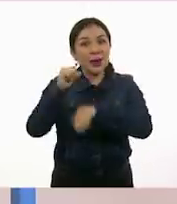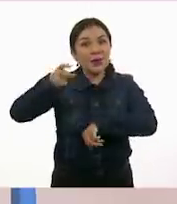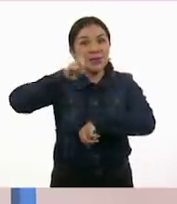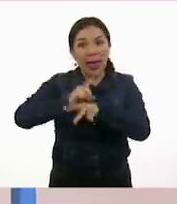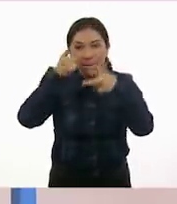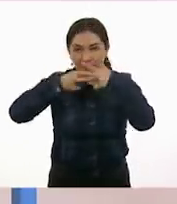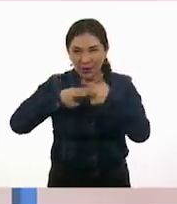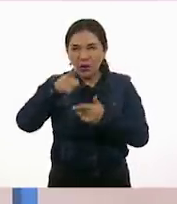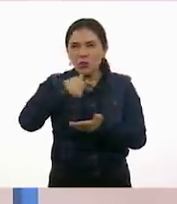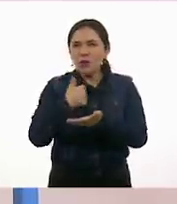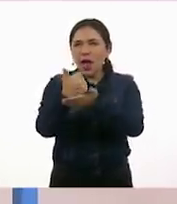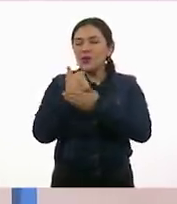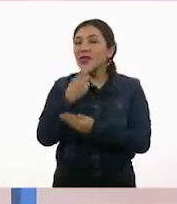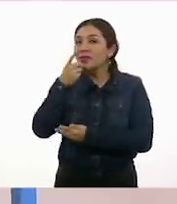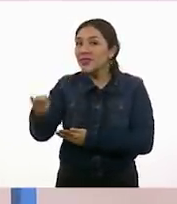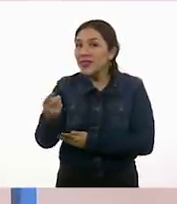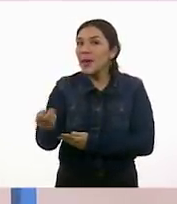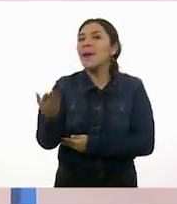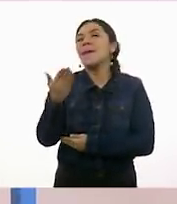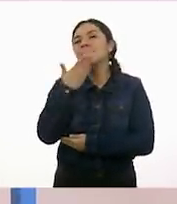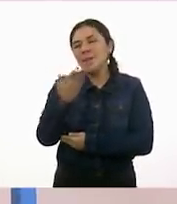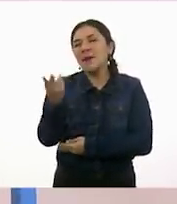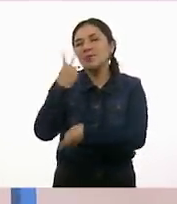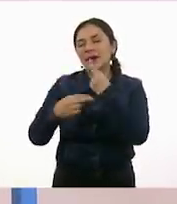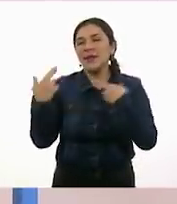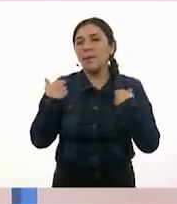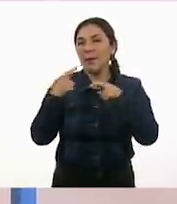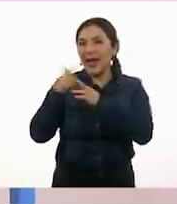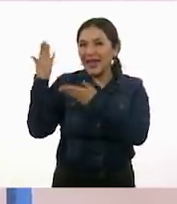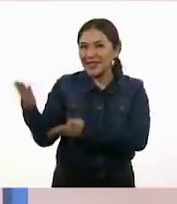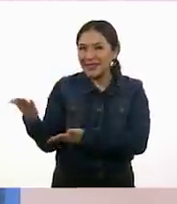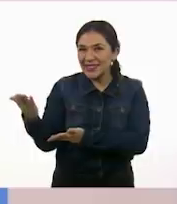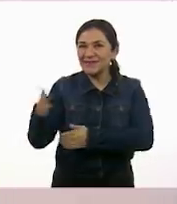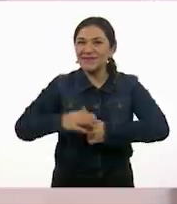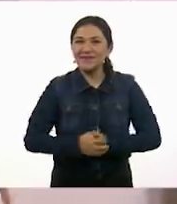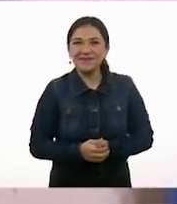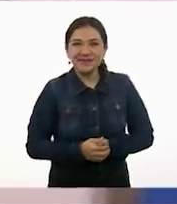matemáticas. Ayúdenme a darle la bienvenida a la maestra Angie. ¡Maestra Angie!